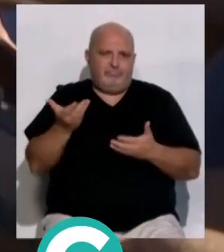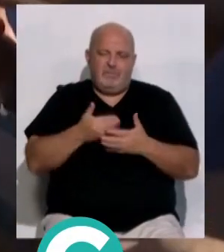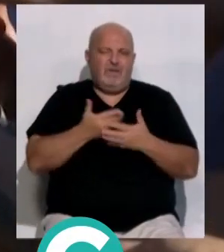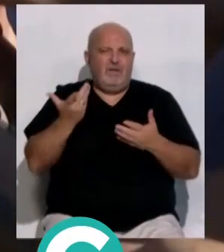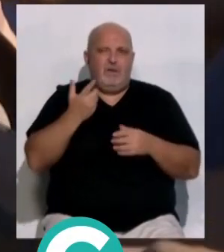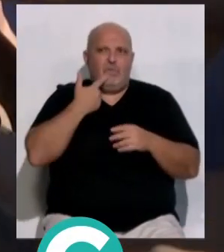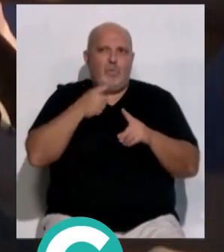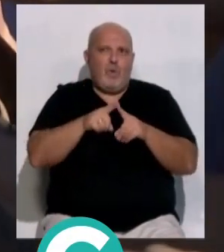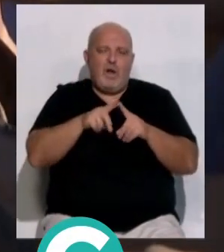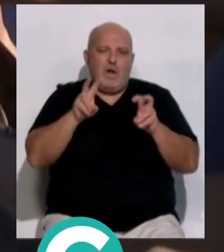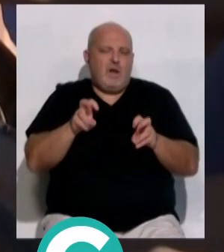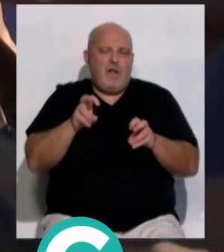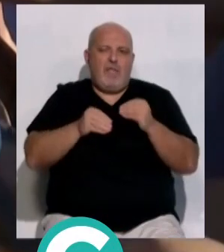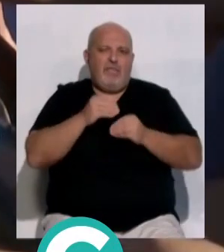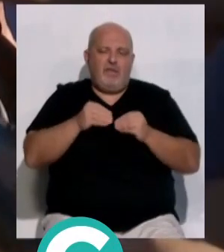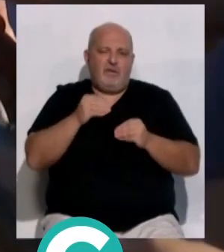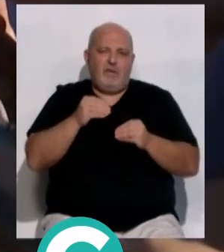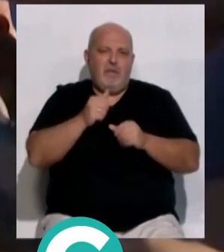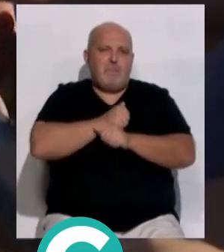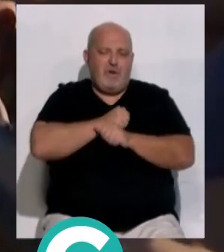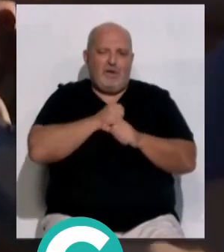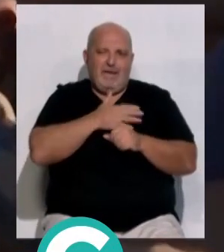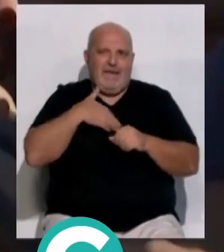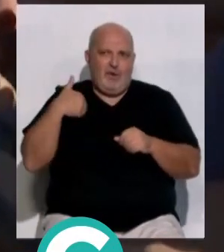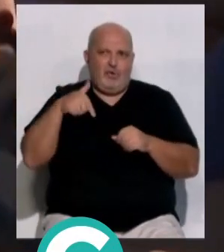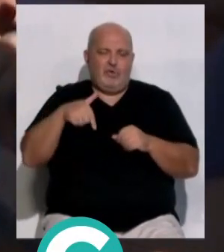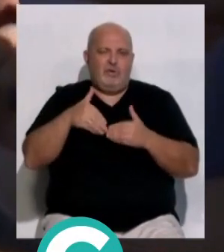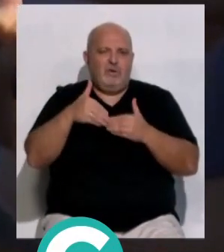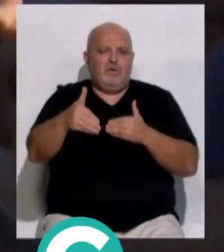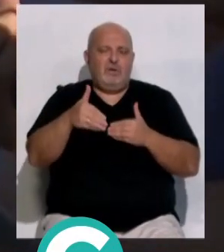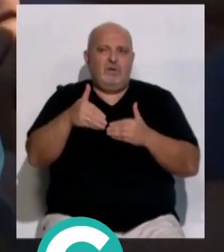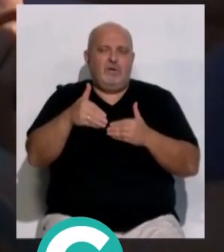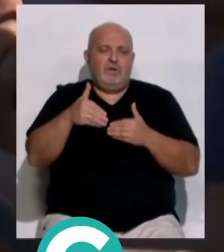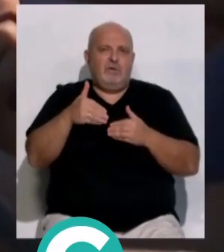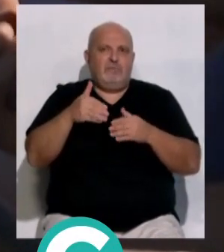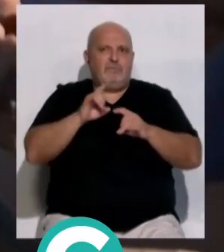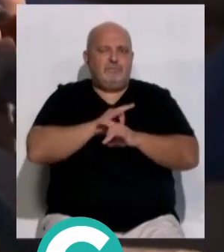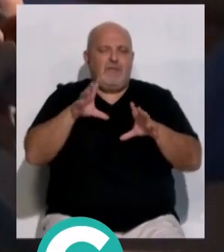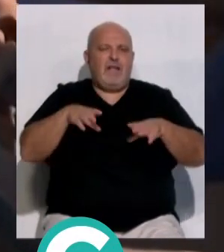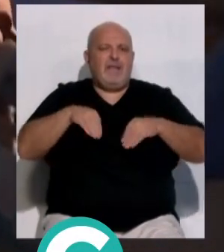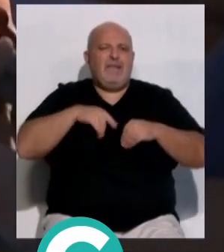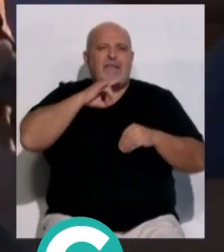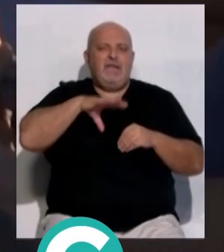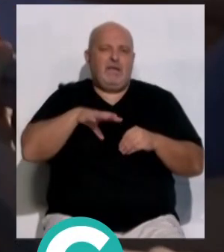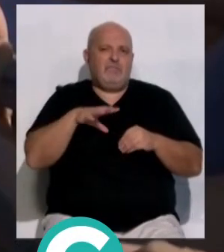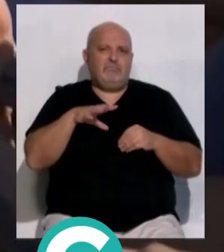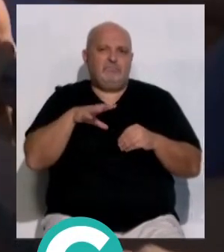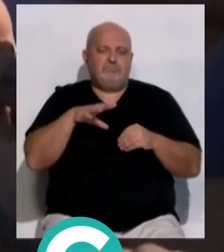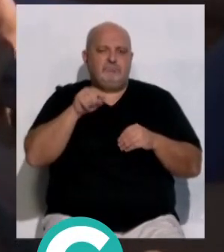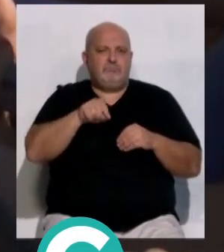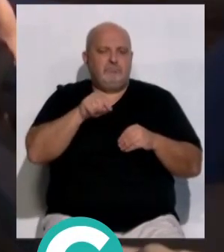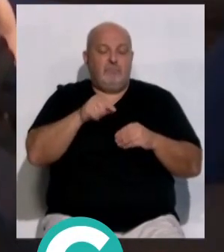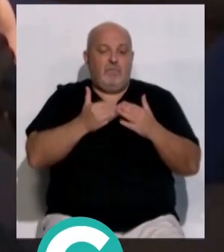lamentar que se hayan producido y espero de verdad que se puedan asumir de alguna manera